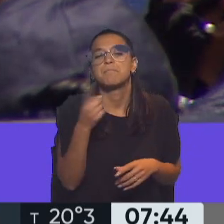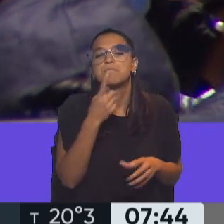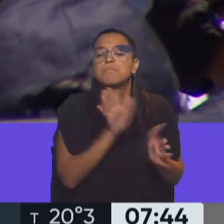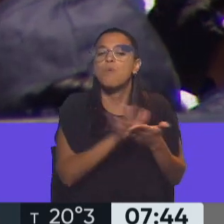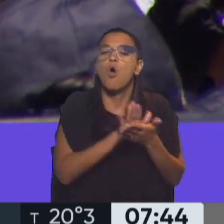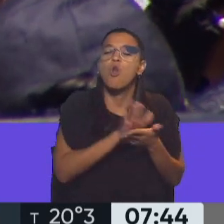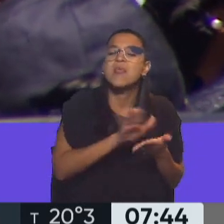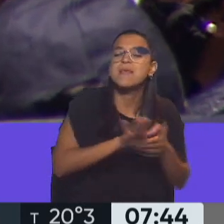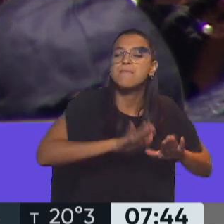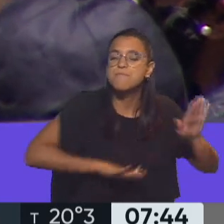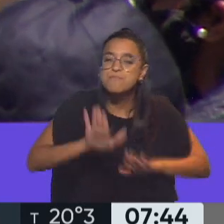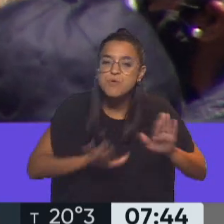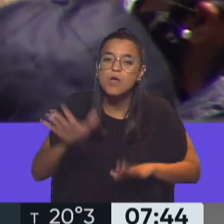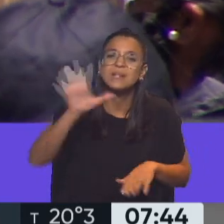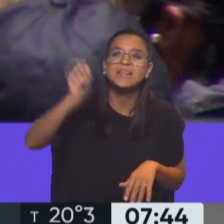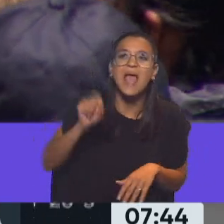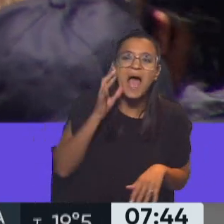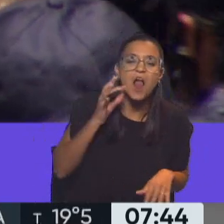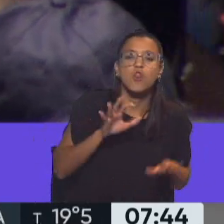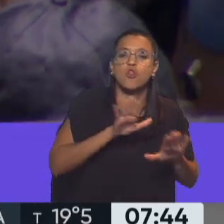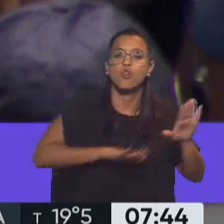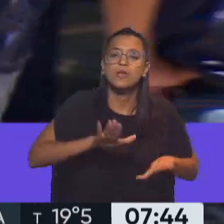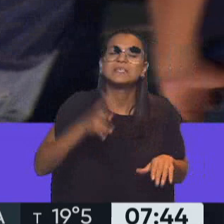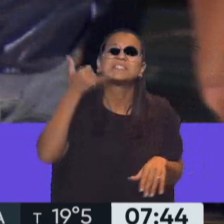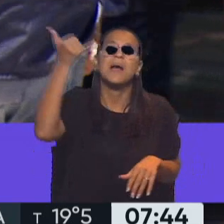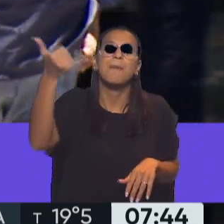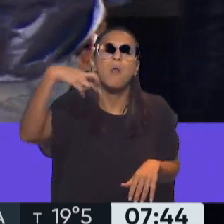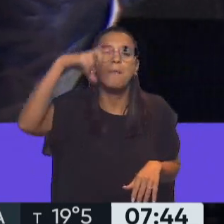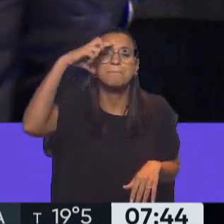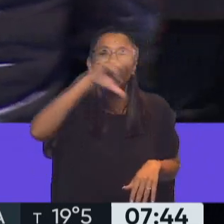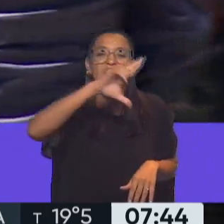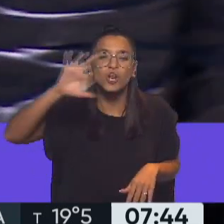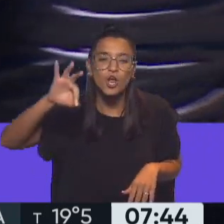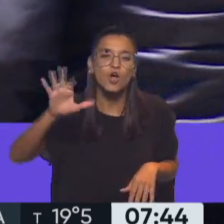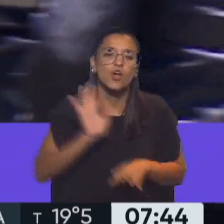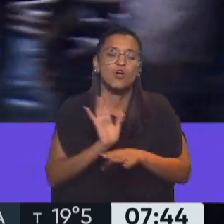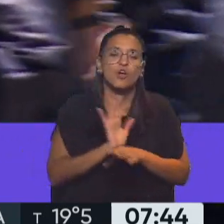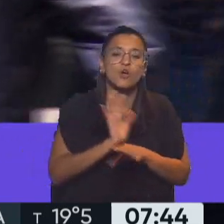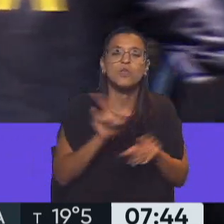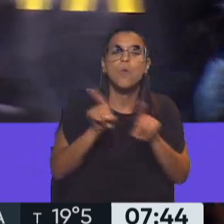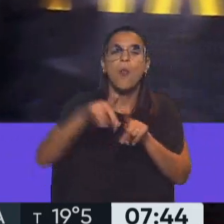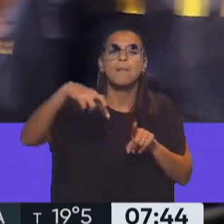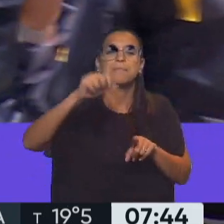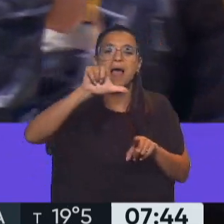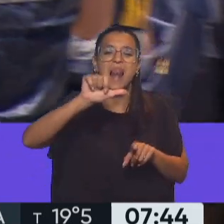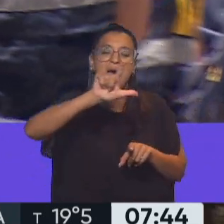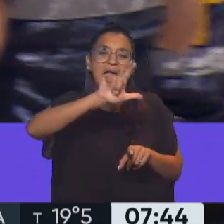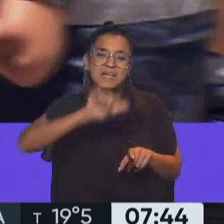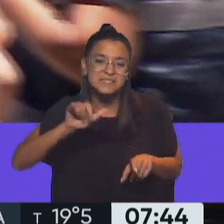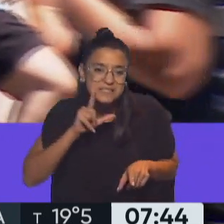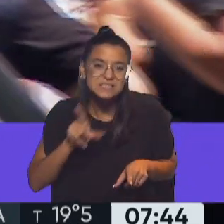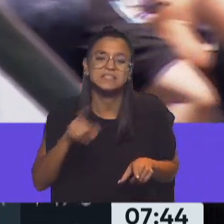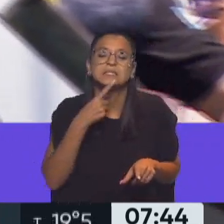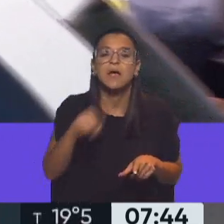emprolijemos esto, trae algo para emprolijar, llámalo al perro, lo hacemos como Palazzi, dicen, y Palazzi abraza...